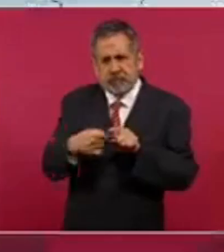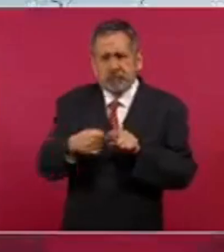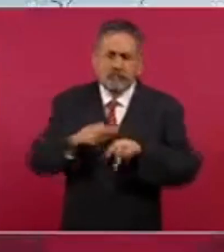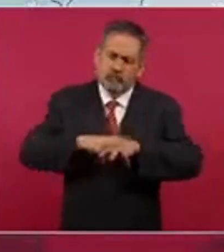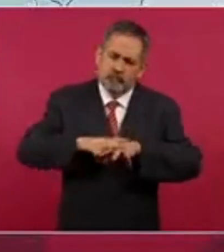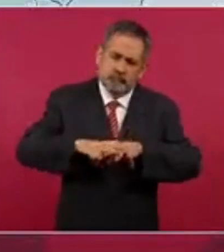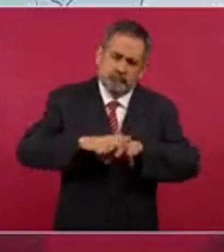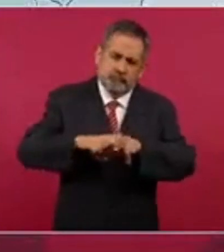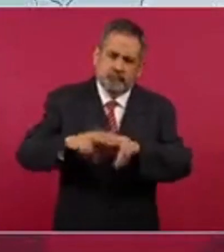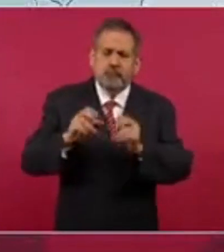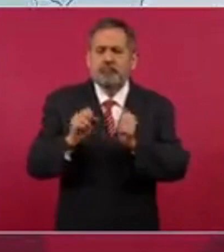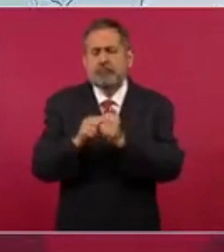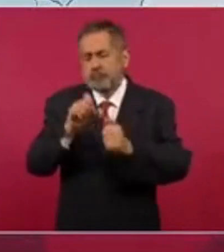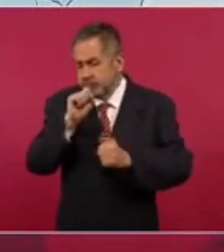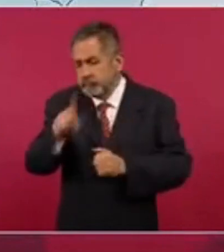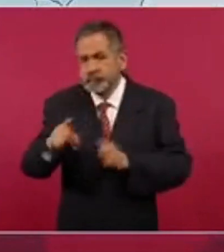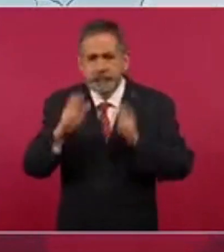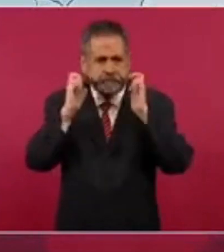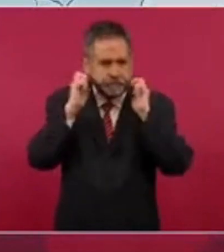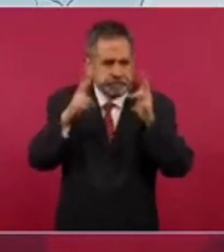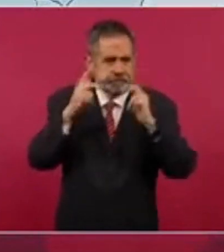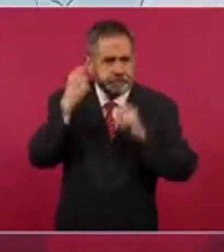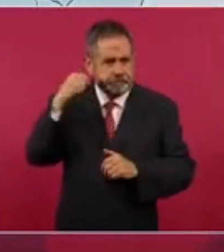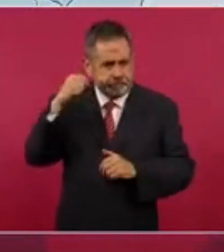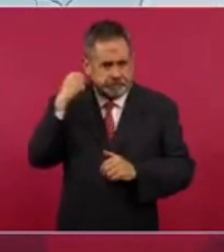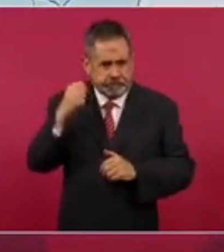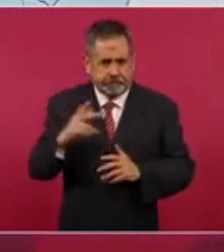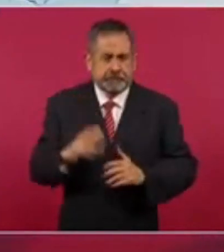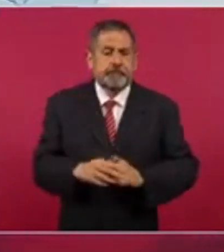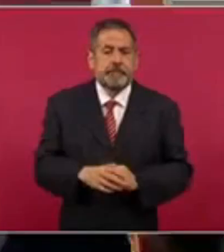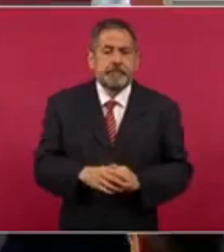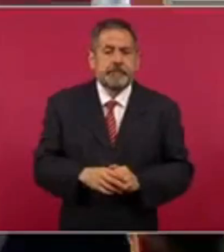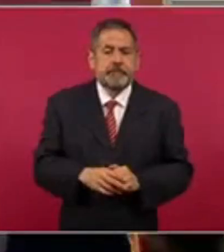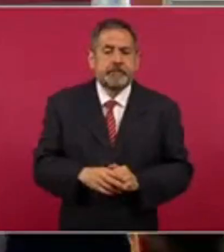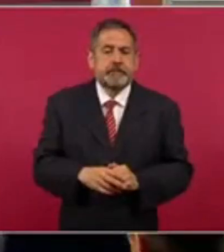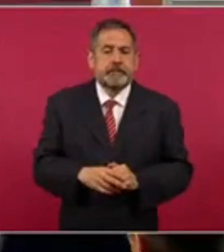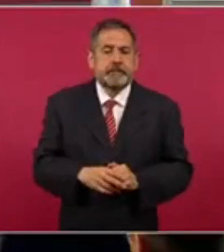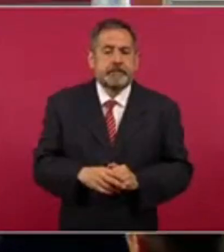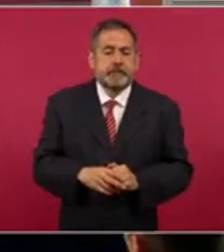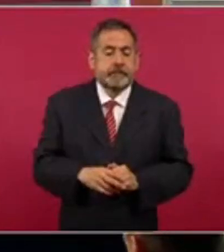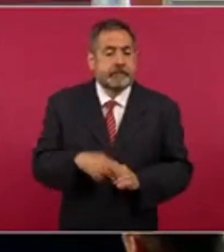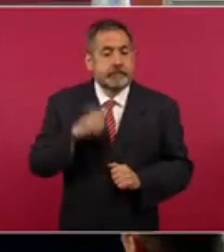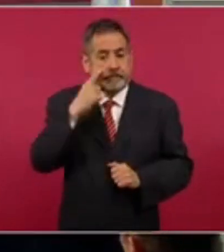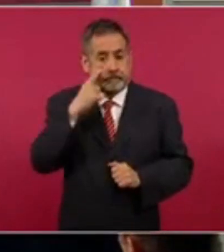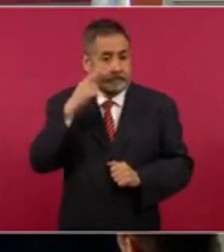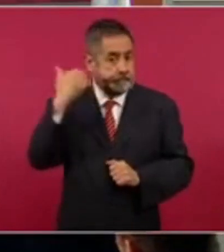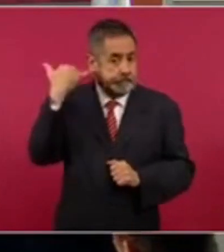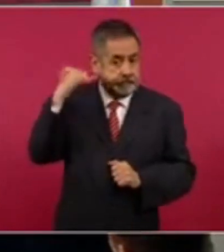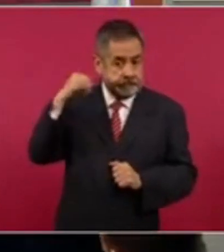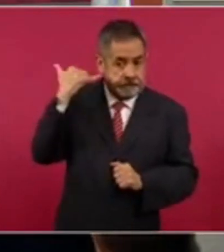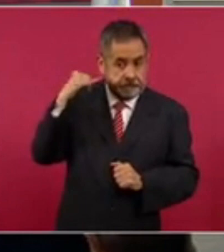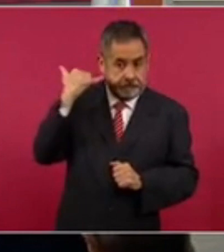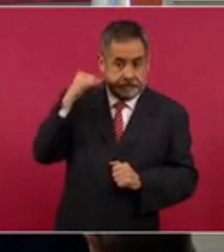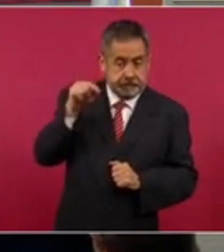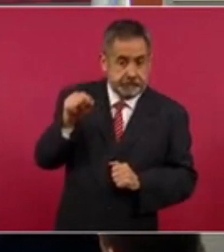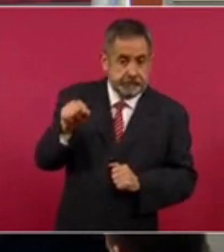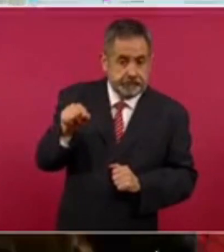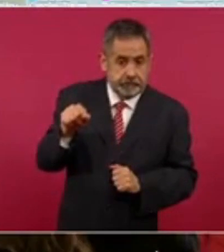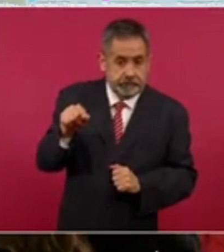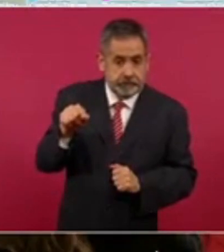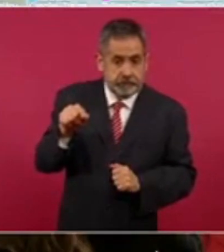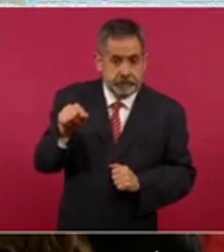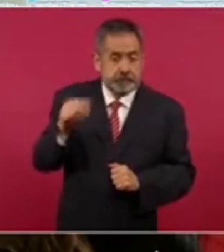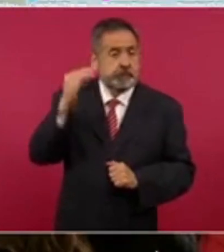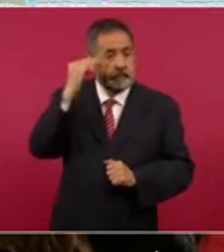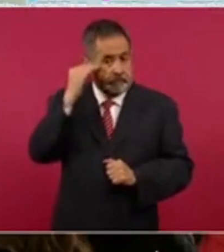Chiapas y Tabasco. Bueno, de Yucatán, de